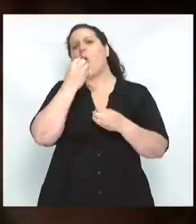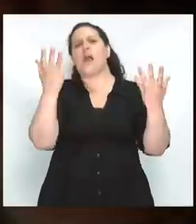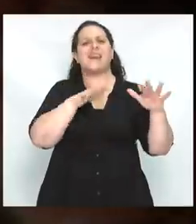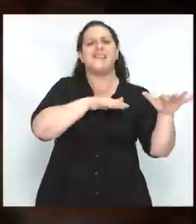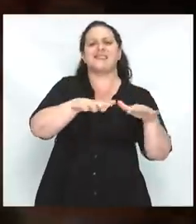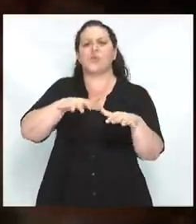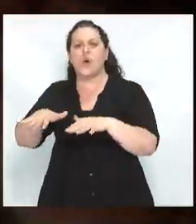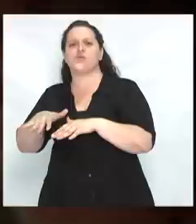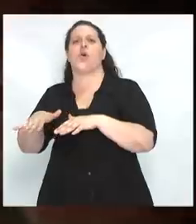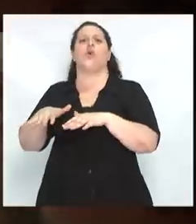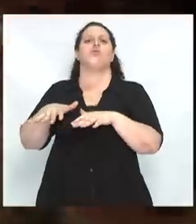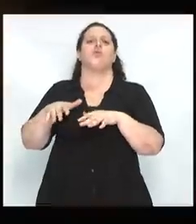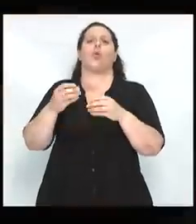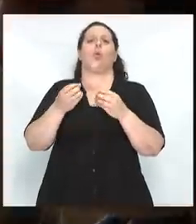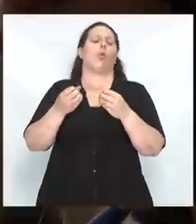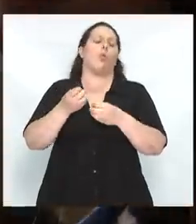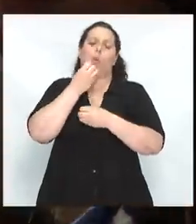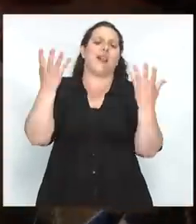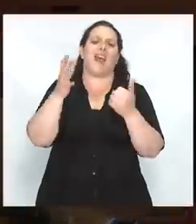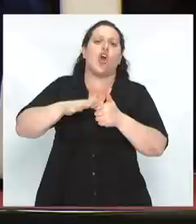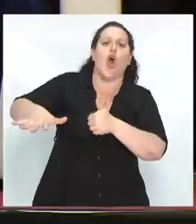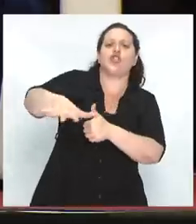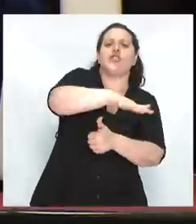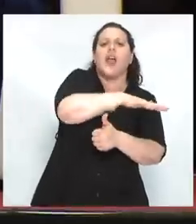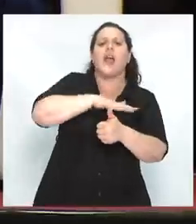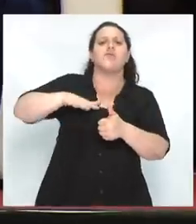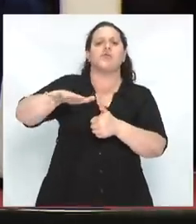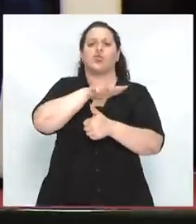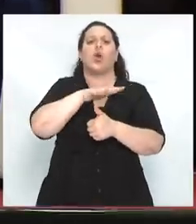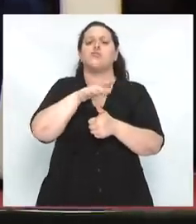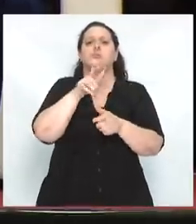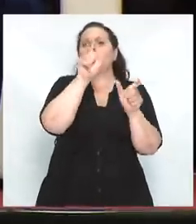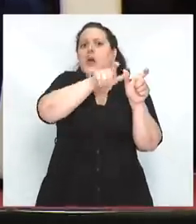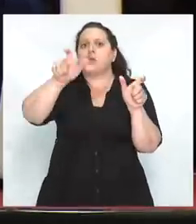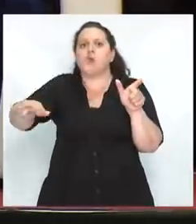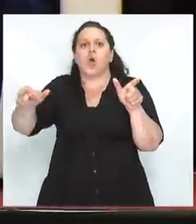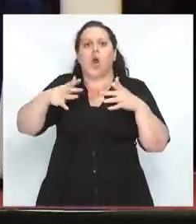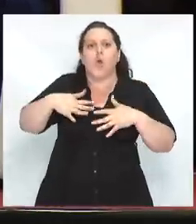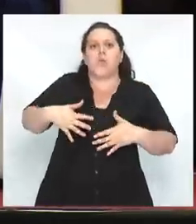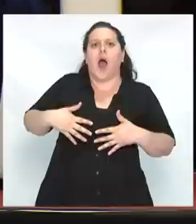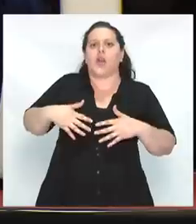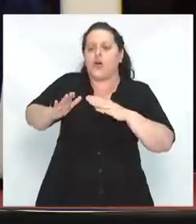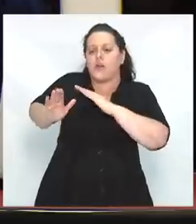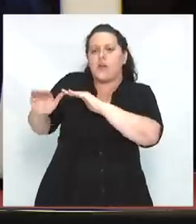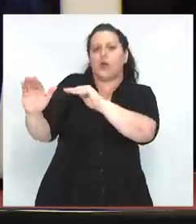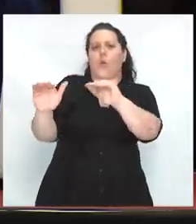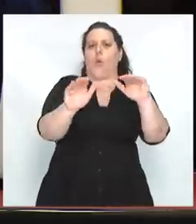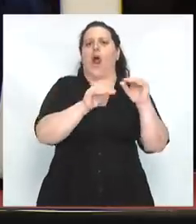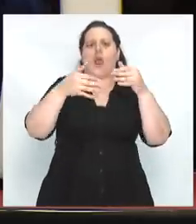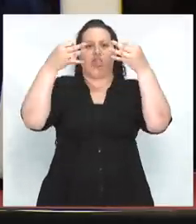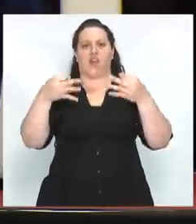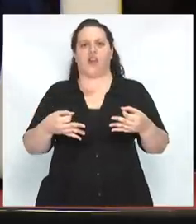situación, en cualquier contexto, tenemos que reconocer que cualquier ser humano es igual en